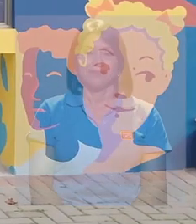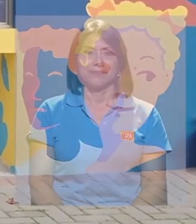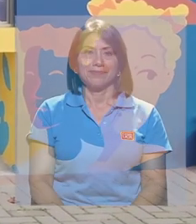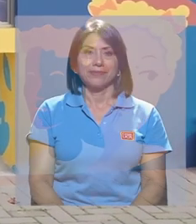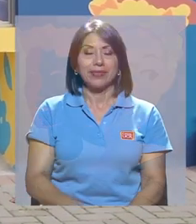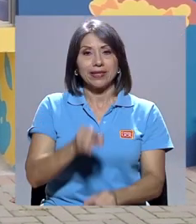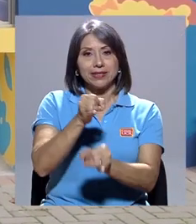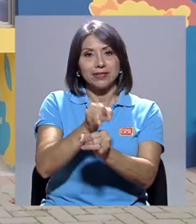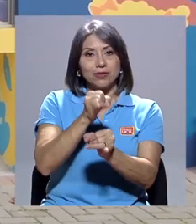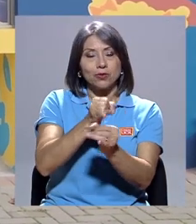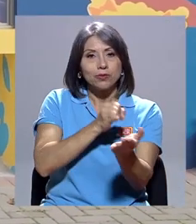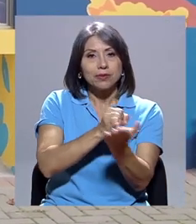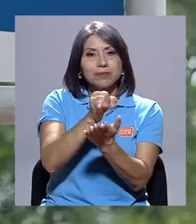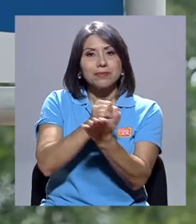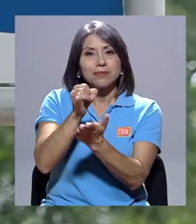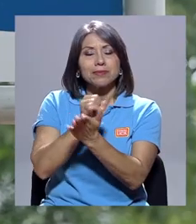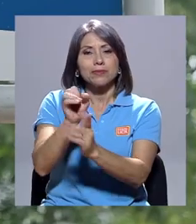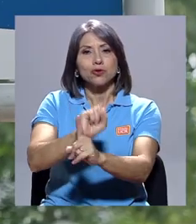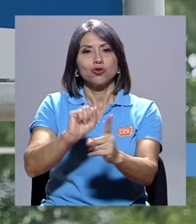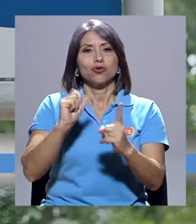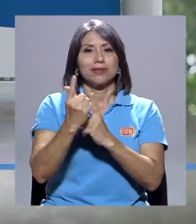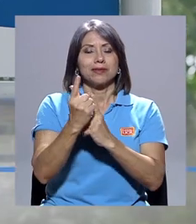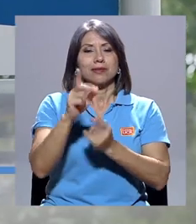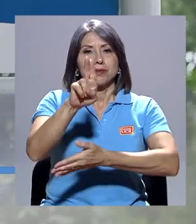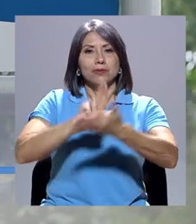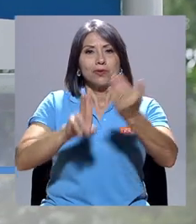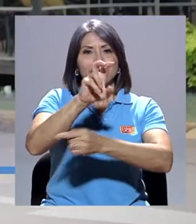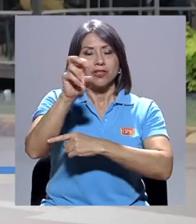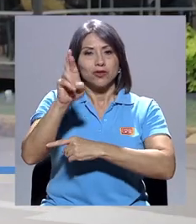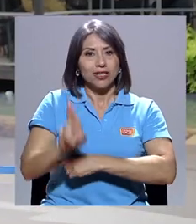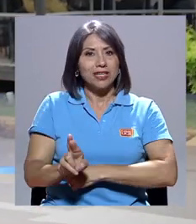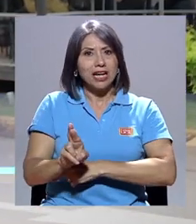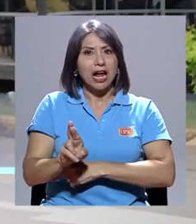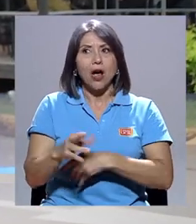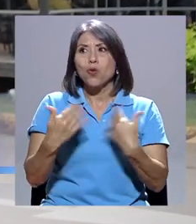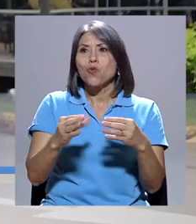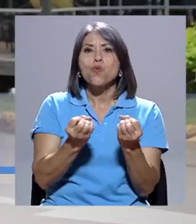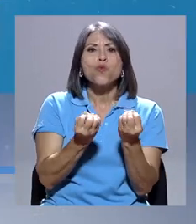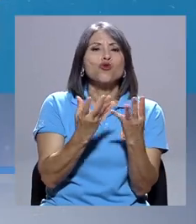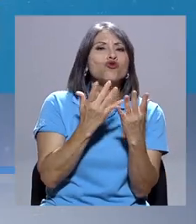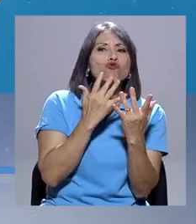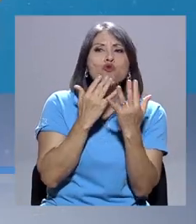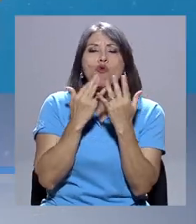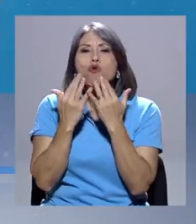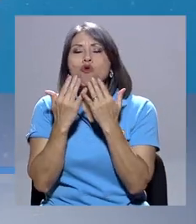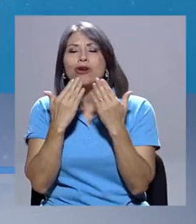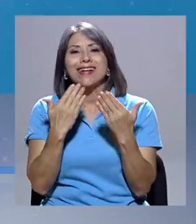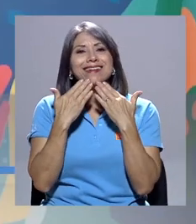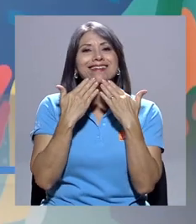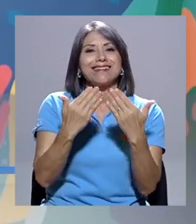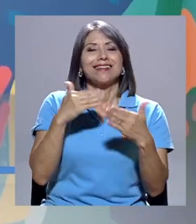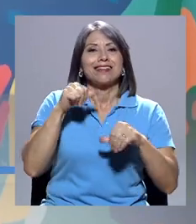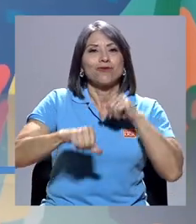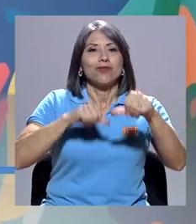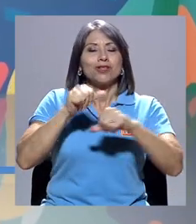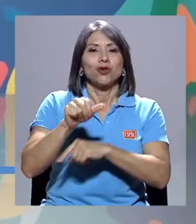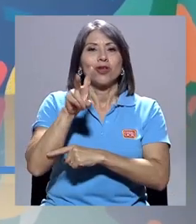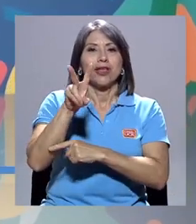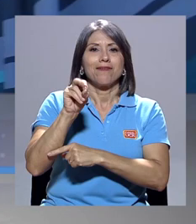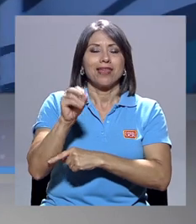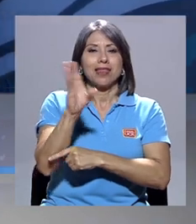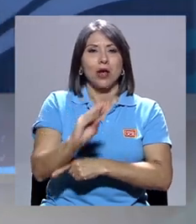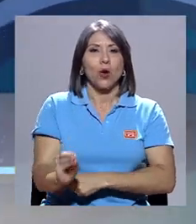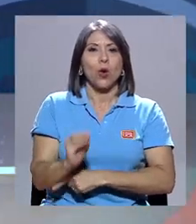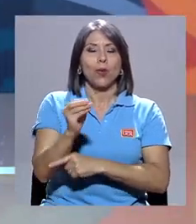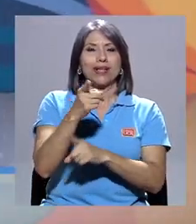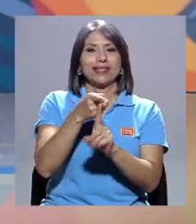El Instituto de Investigaciones Sociales de la Universidad de Costa Rica se llenó de color gracias al esfuerzo de 20 jóvenes de la sede interuniversitaria